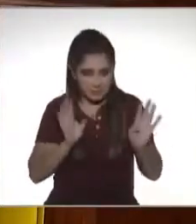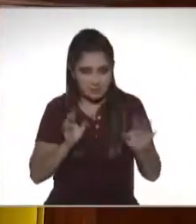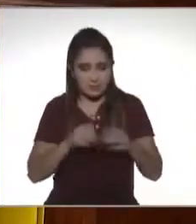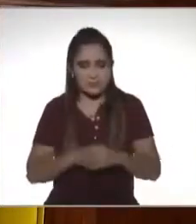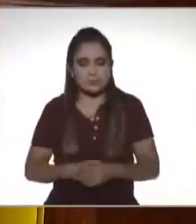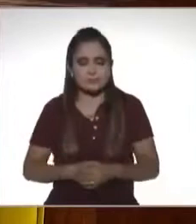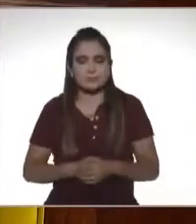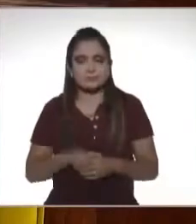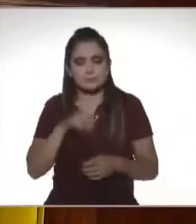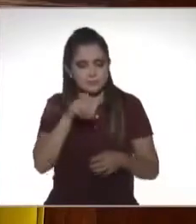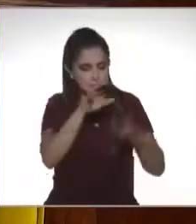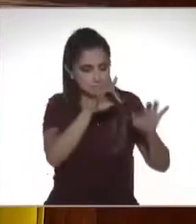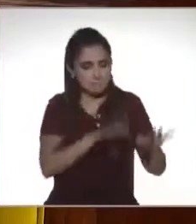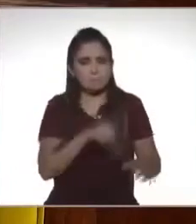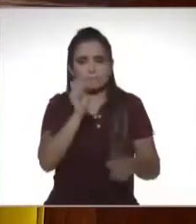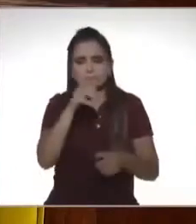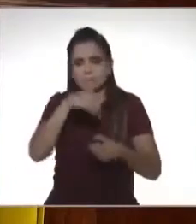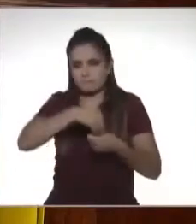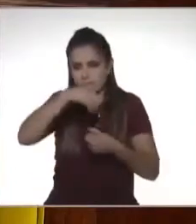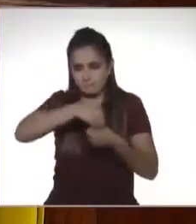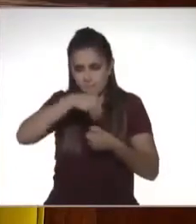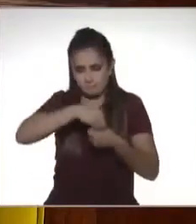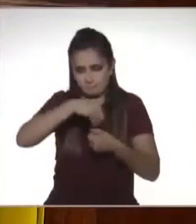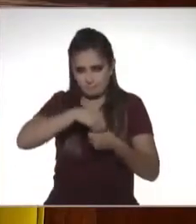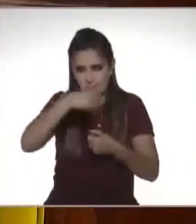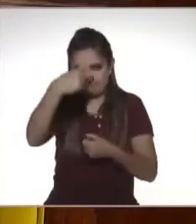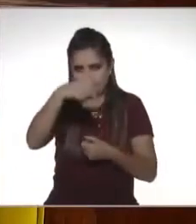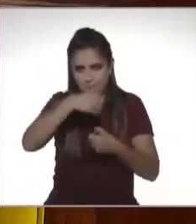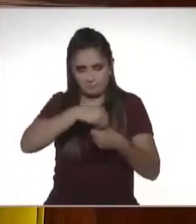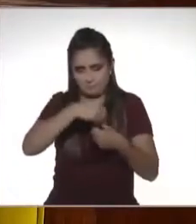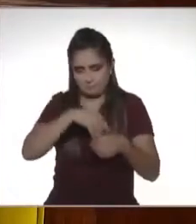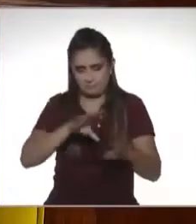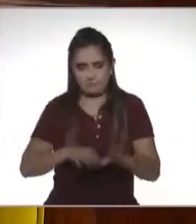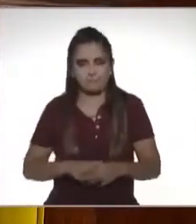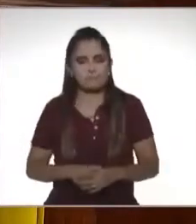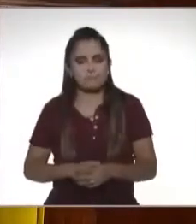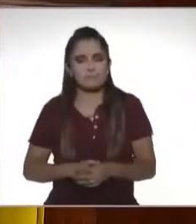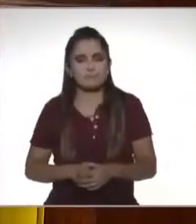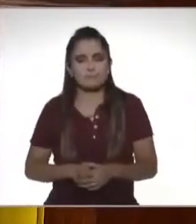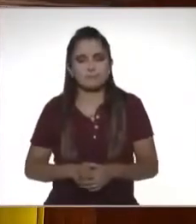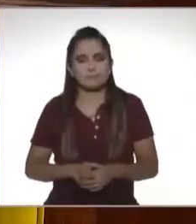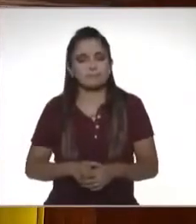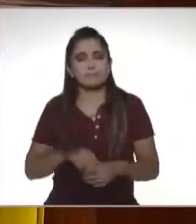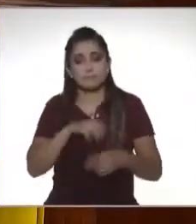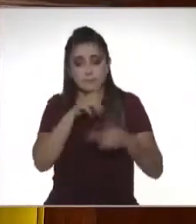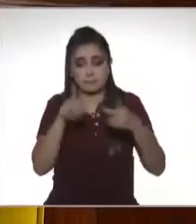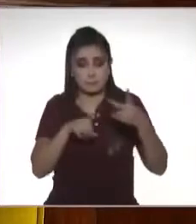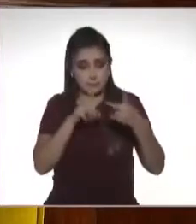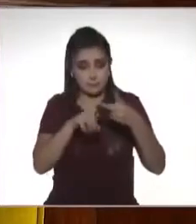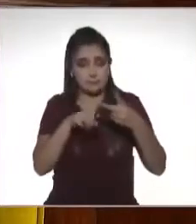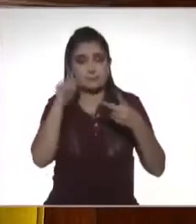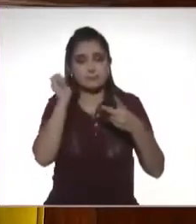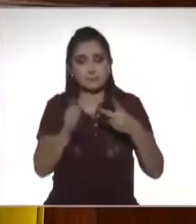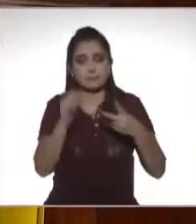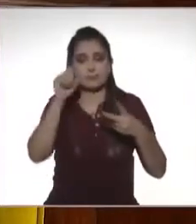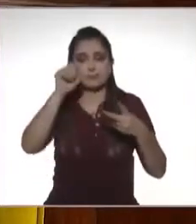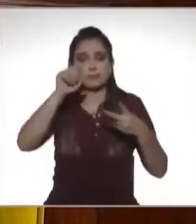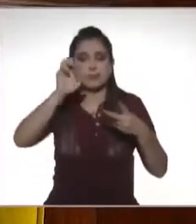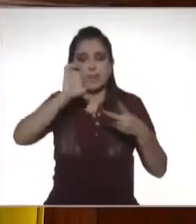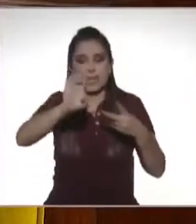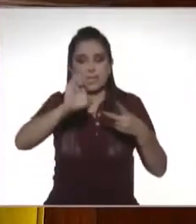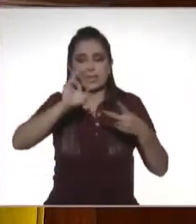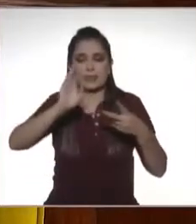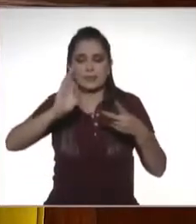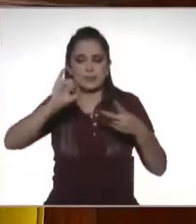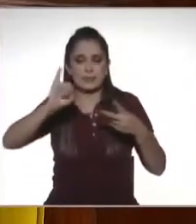entrar a la página. un password como cualquier otro password en alguna versión electrónica. Y lo segundo es lo que se conoce como e-firma,